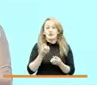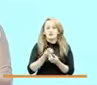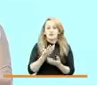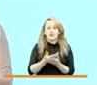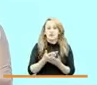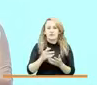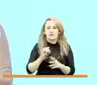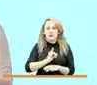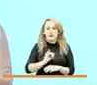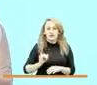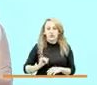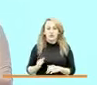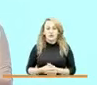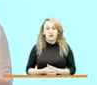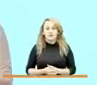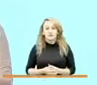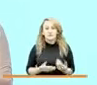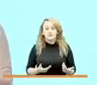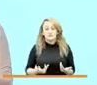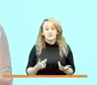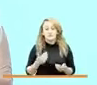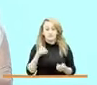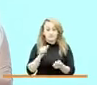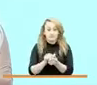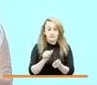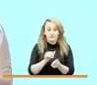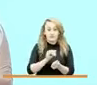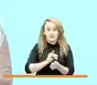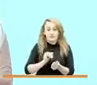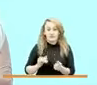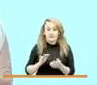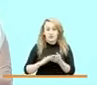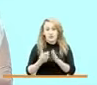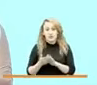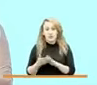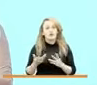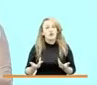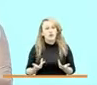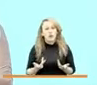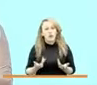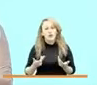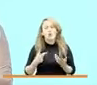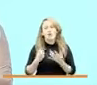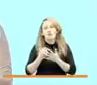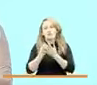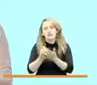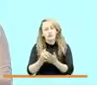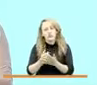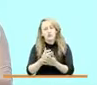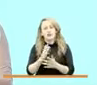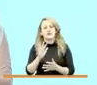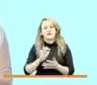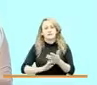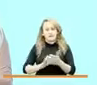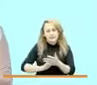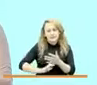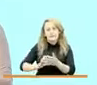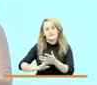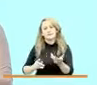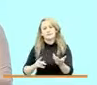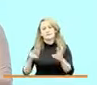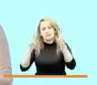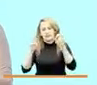individuales como esquema de acompañamientos comunitarios ayudaron a mitigar los temas de la pandemia en las comunidades y especialmente